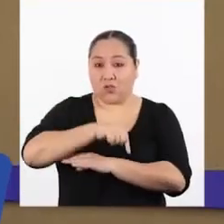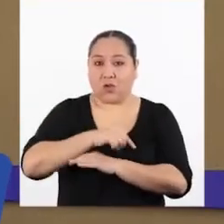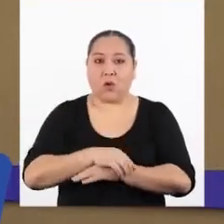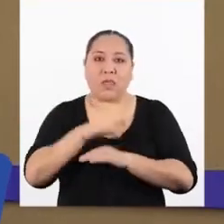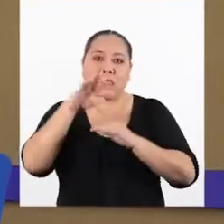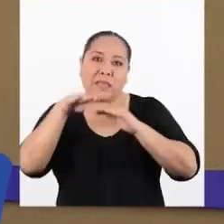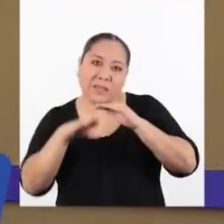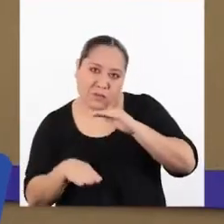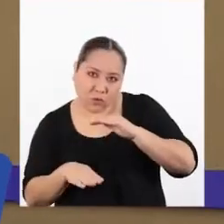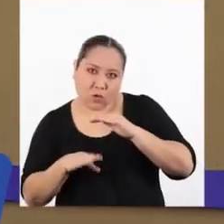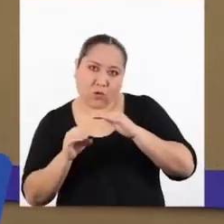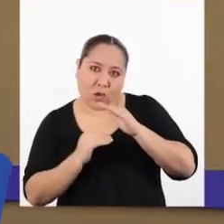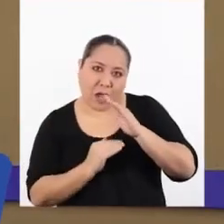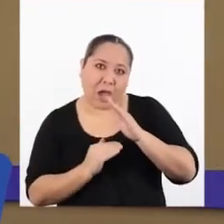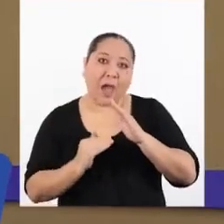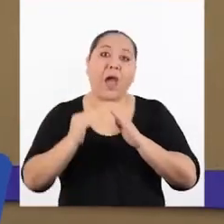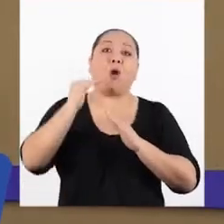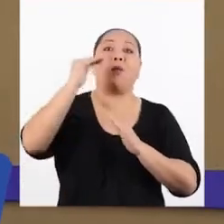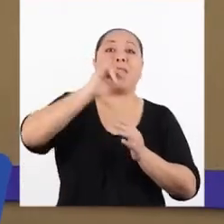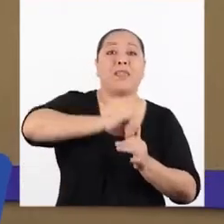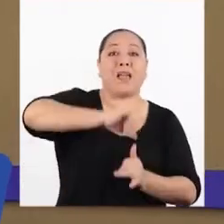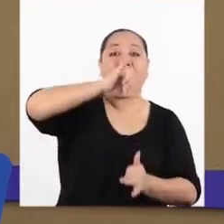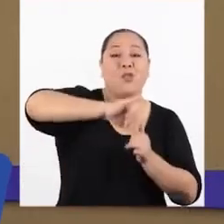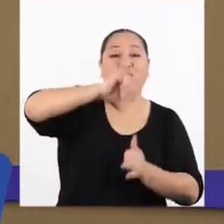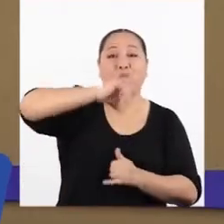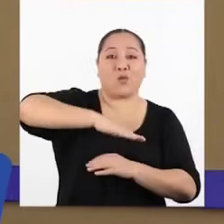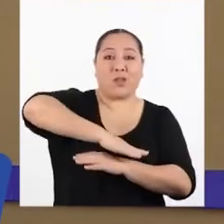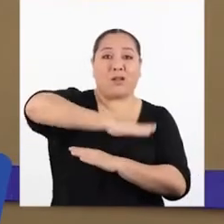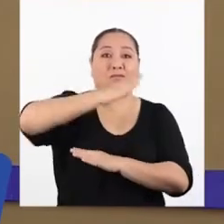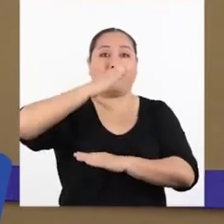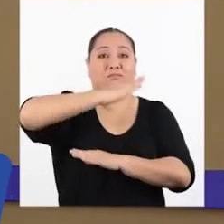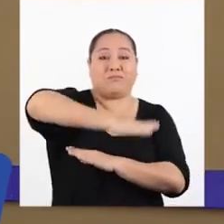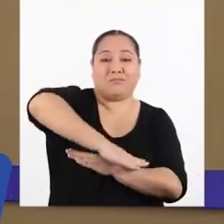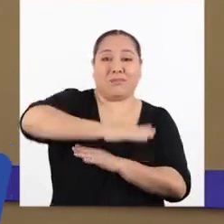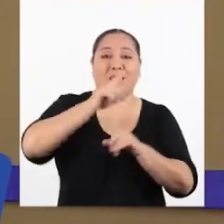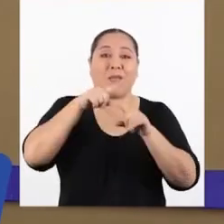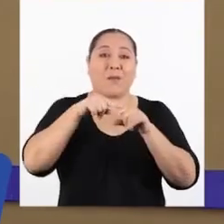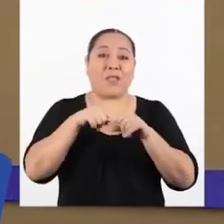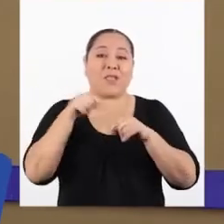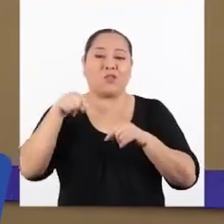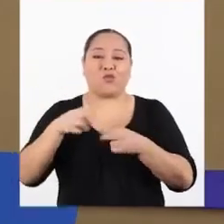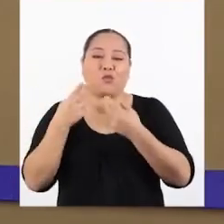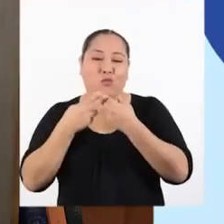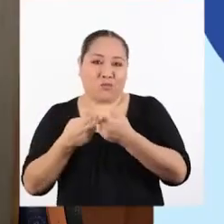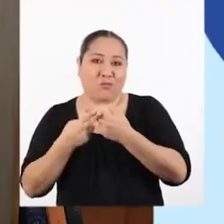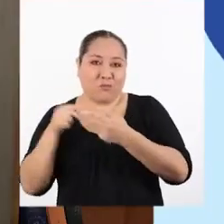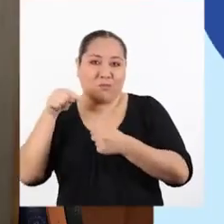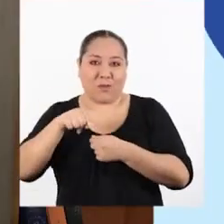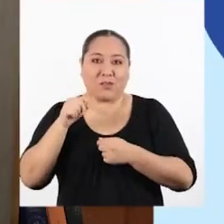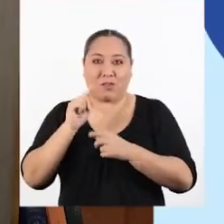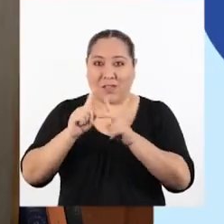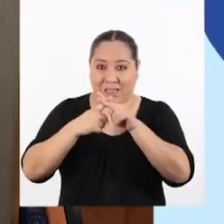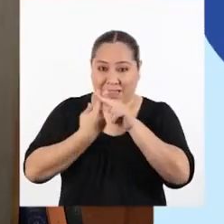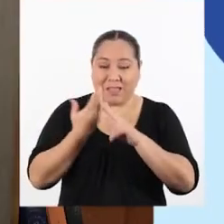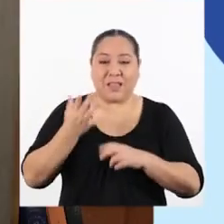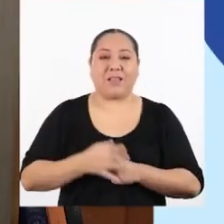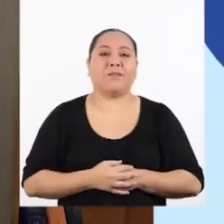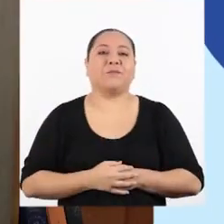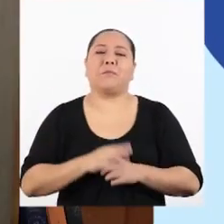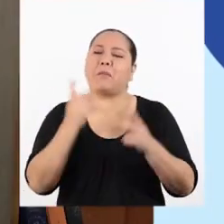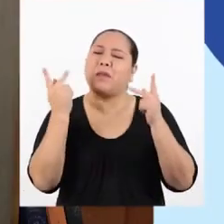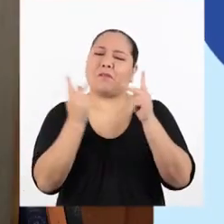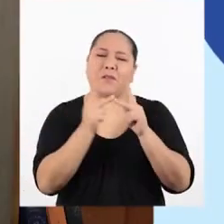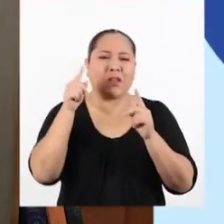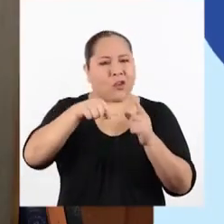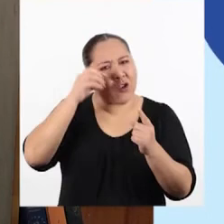disminuye, aumentará la altura de la palanca respecto a su posición de equilibrio inicial. Perfecto. Y el